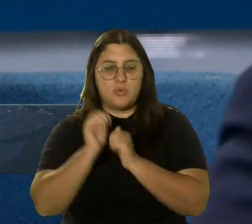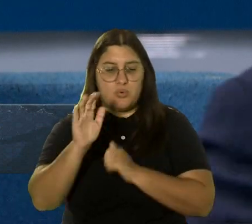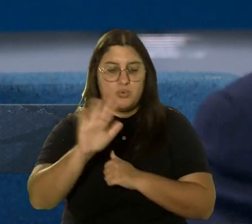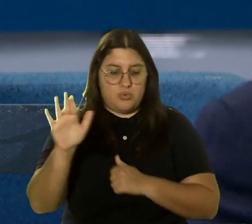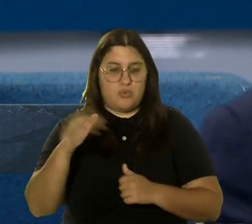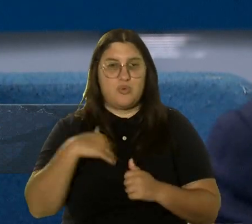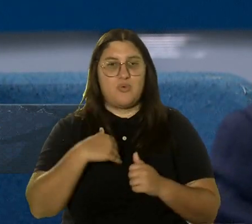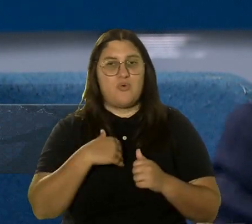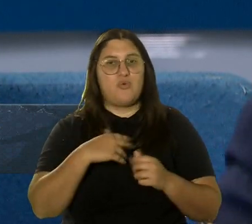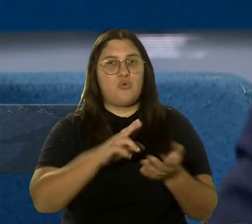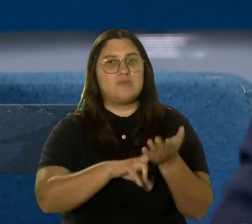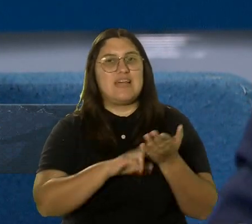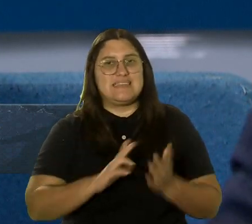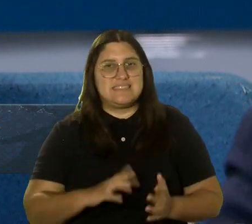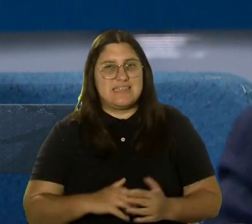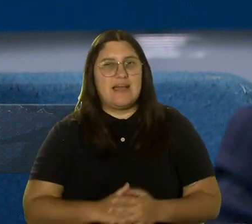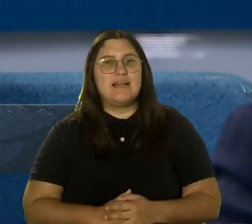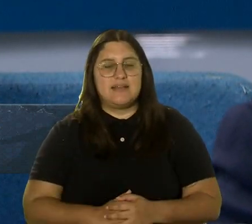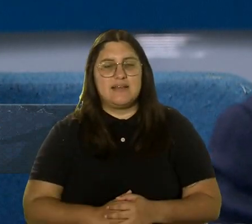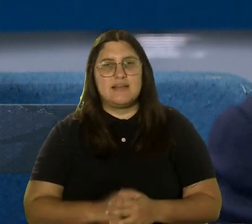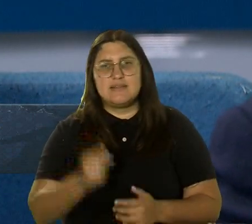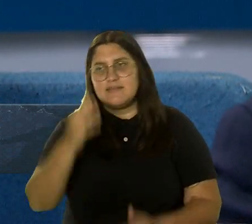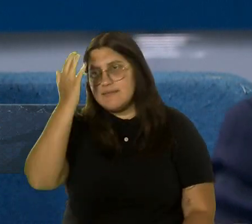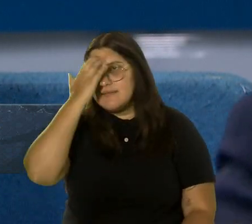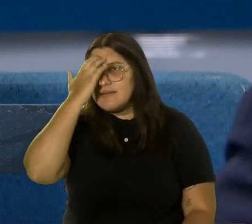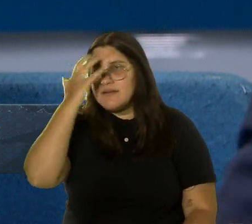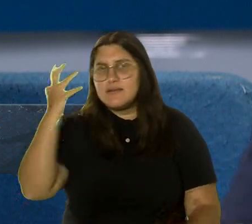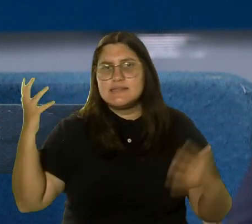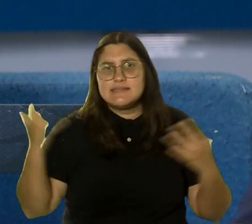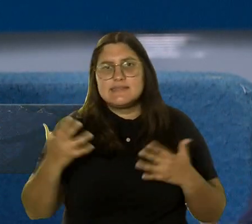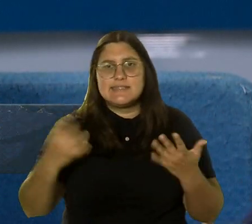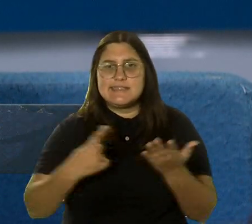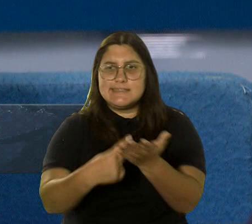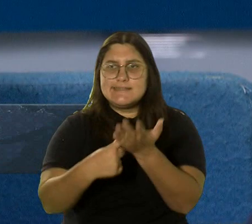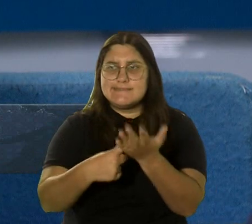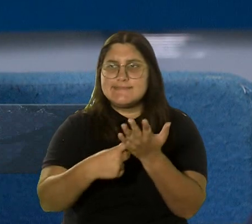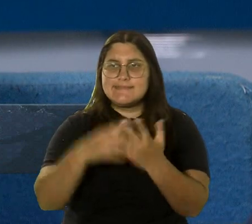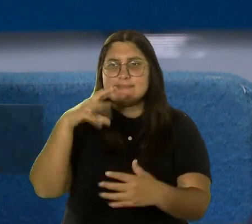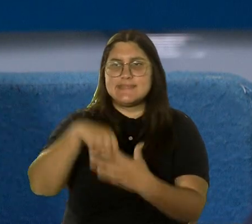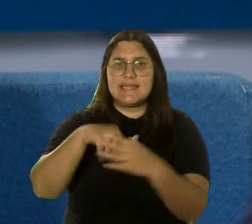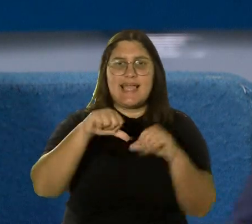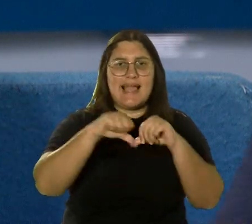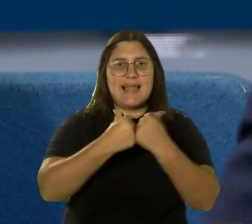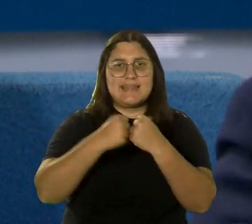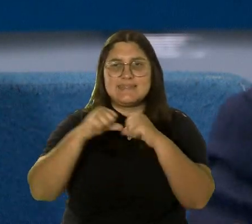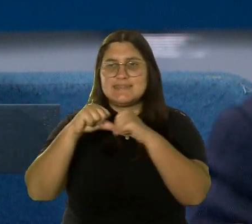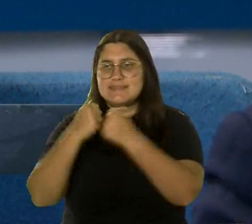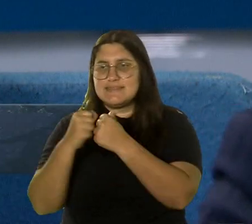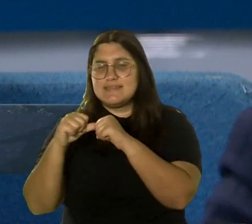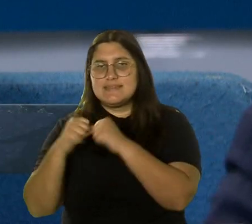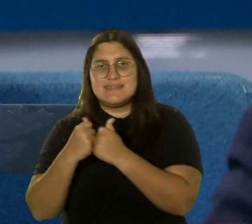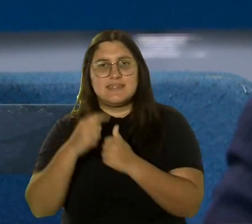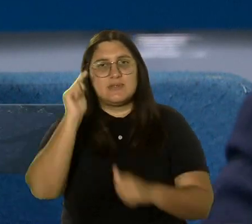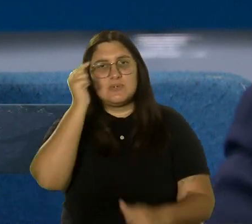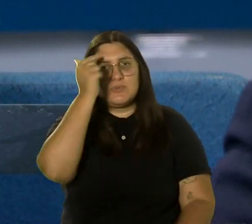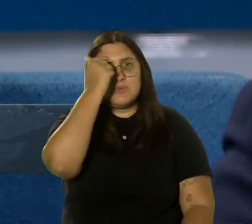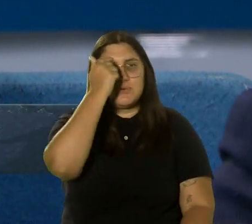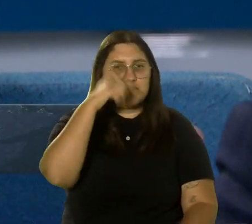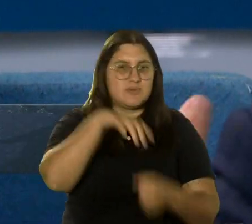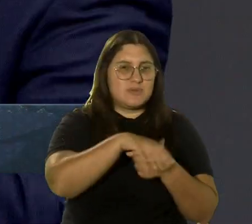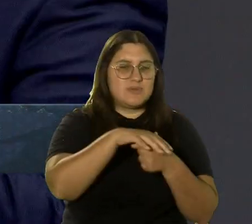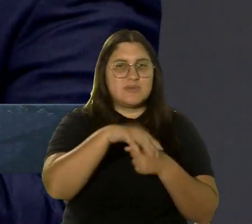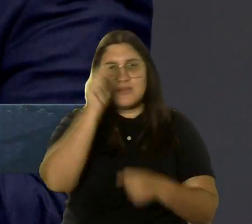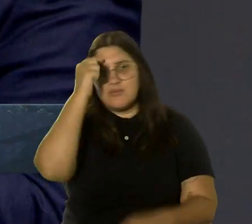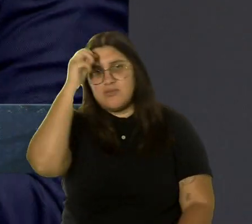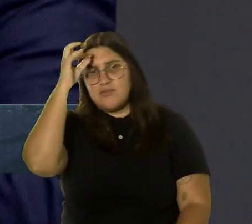contracting officer que conoce, que sabe lo que existe hoy en día en cada una de las agencias. Agencias de gobierno federales. Esa es persona que